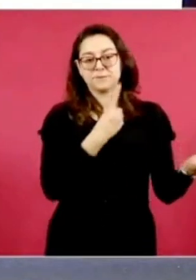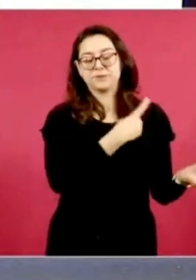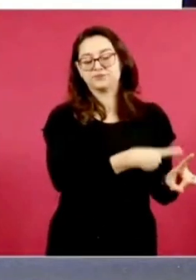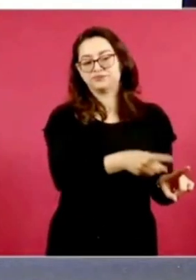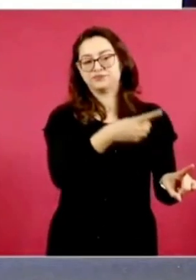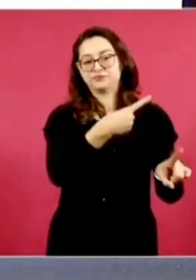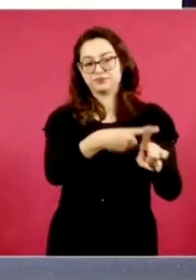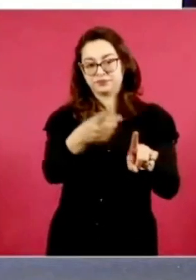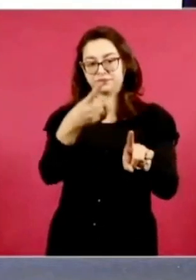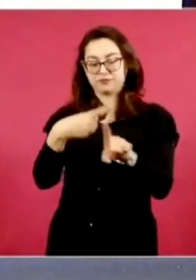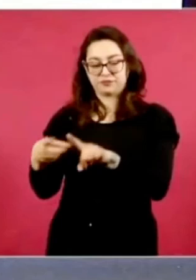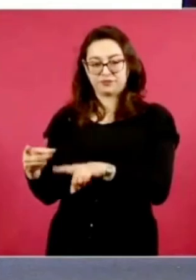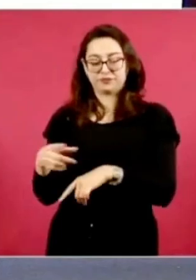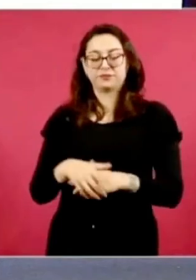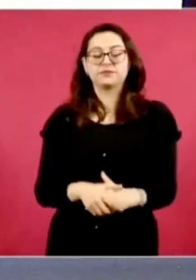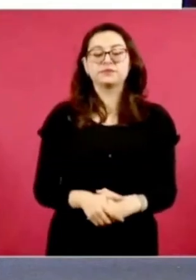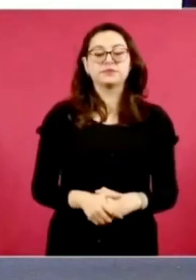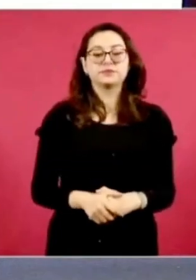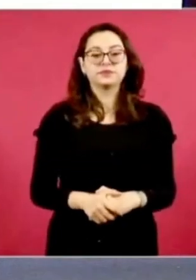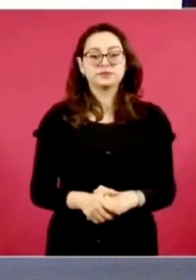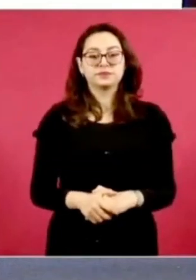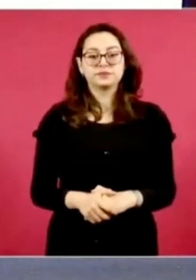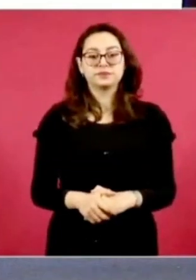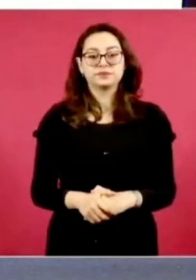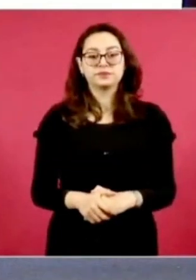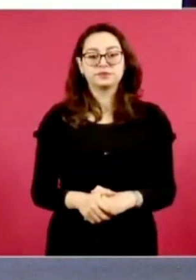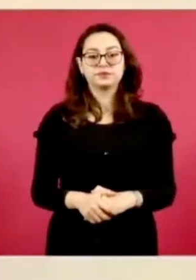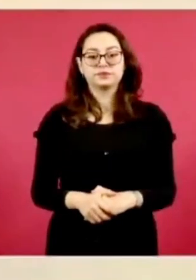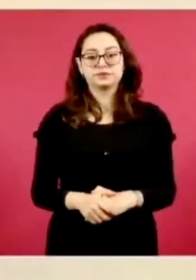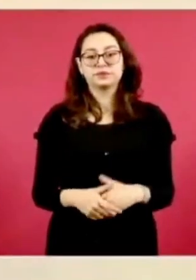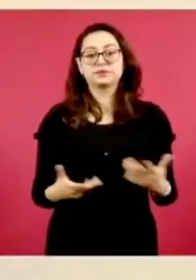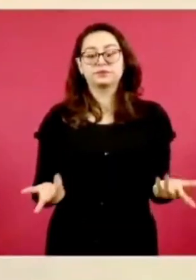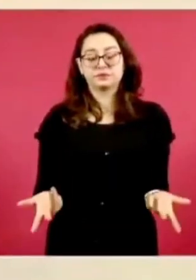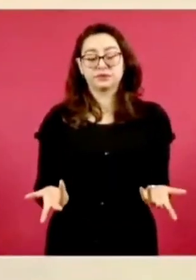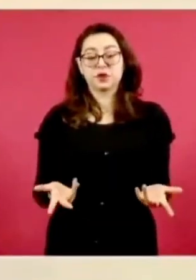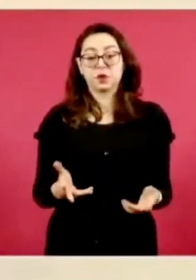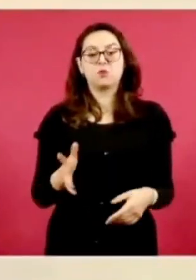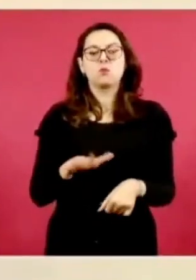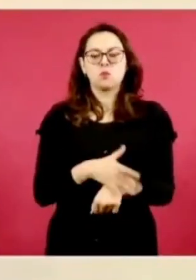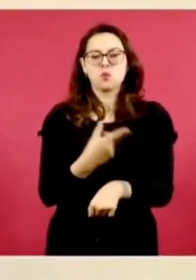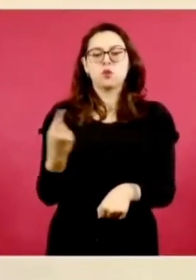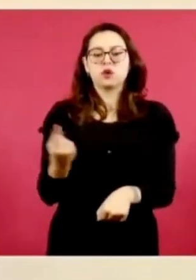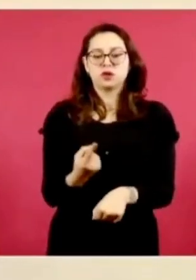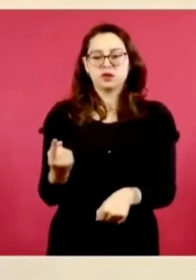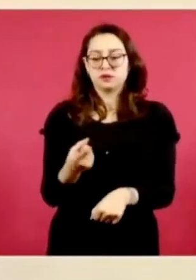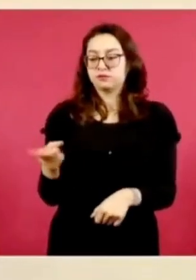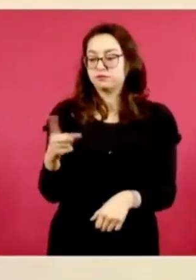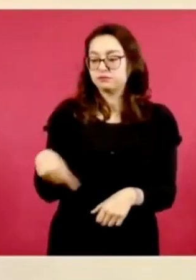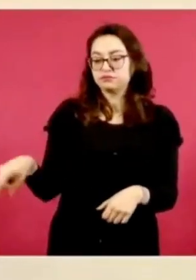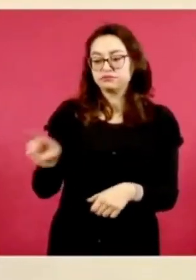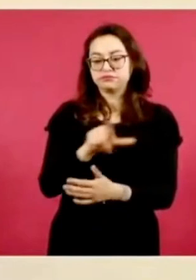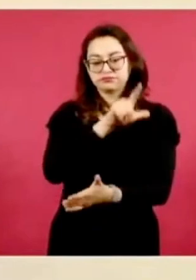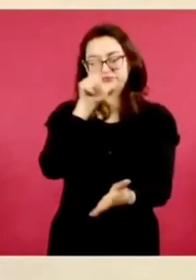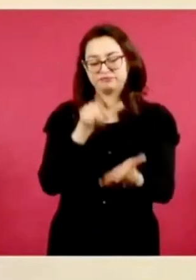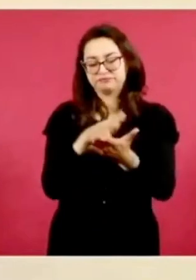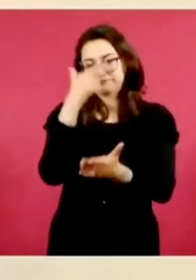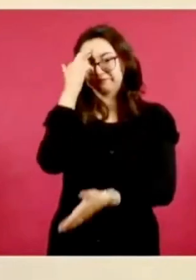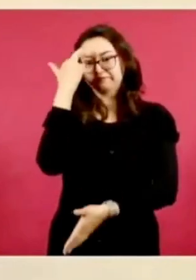y dos en California. Los delitos son principalmente asociación delictuosa,